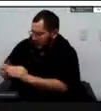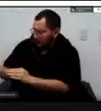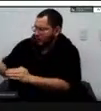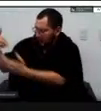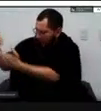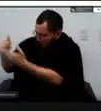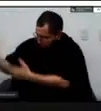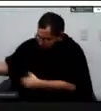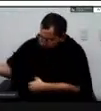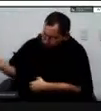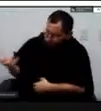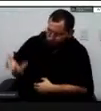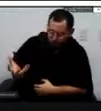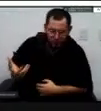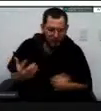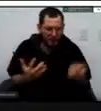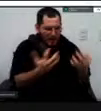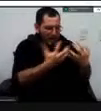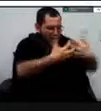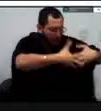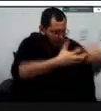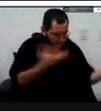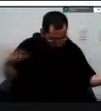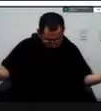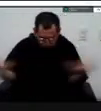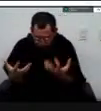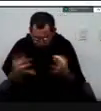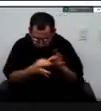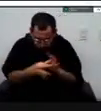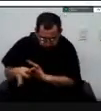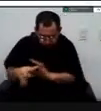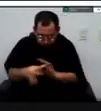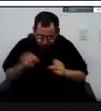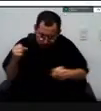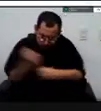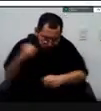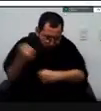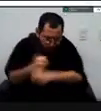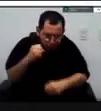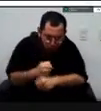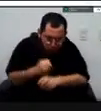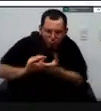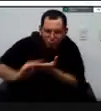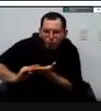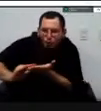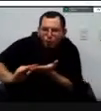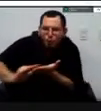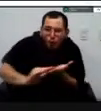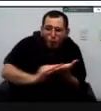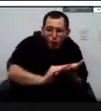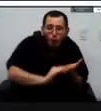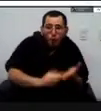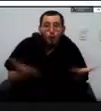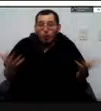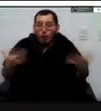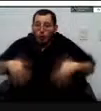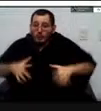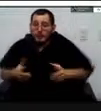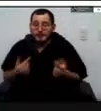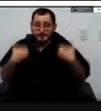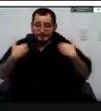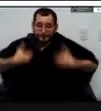pues nuestra experiencia a mí a mí como me dice me cogió también el medio de de